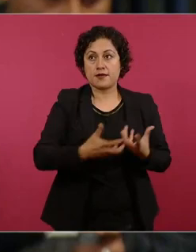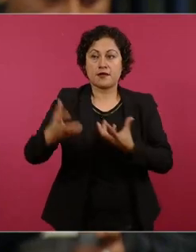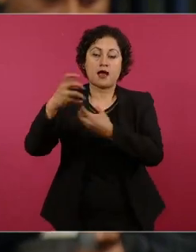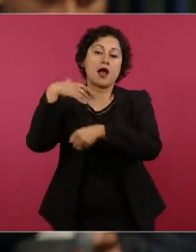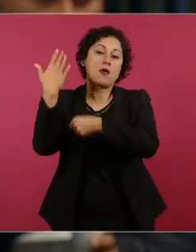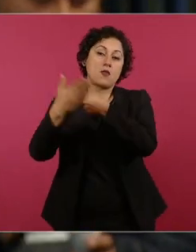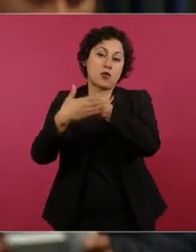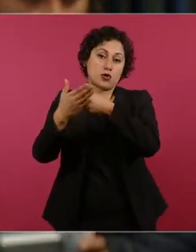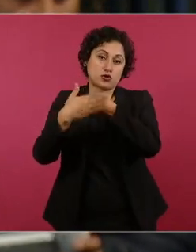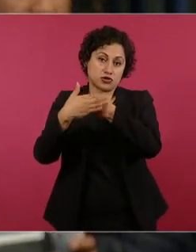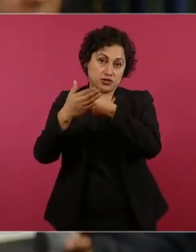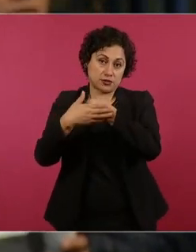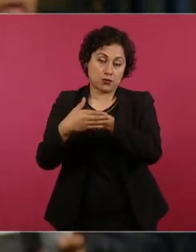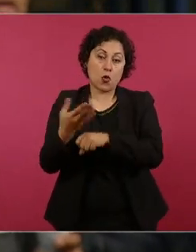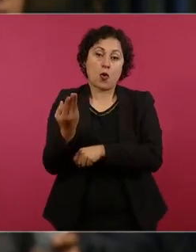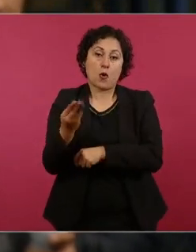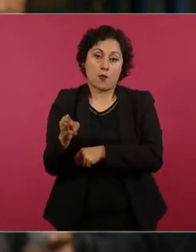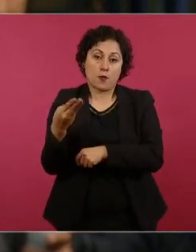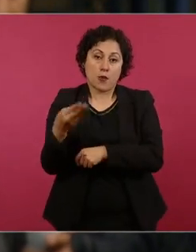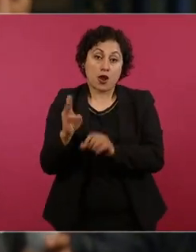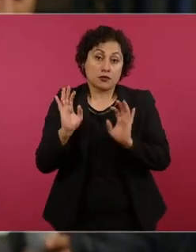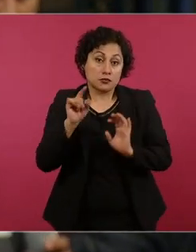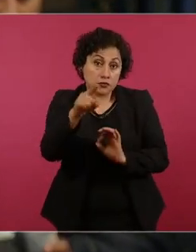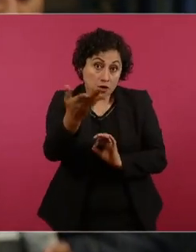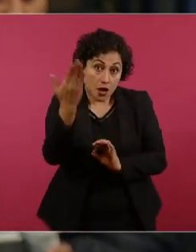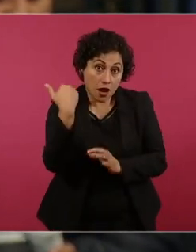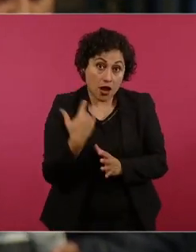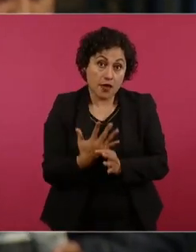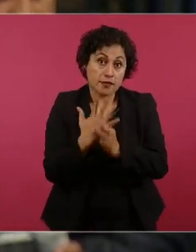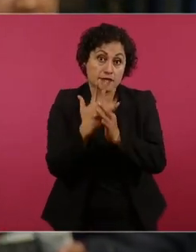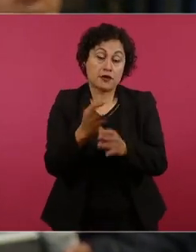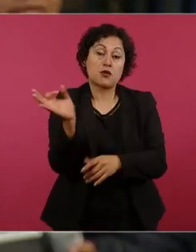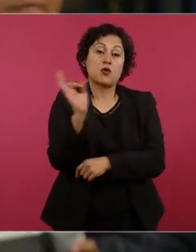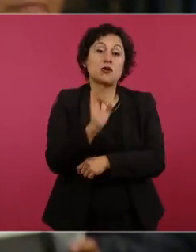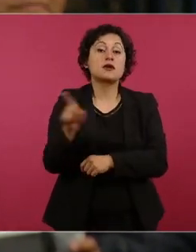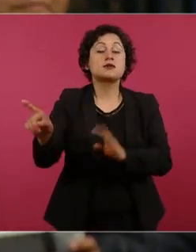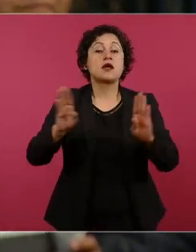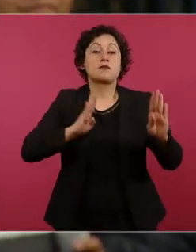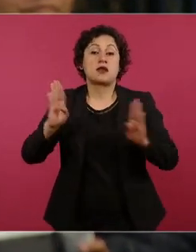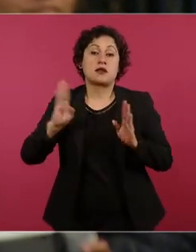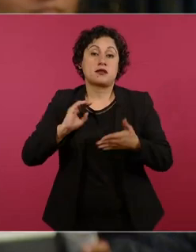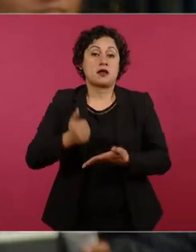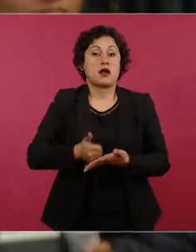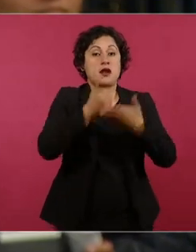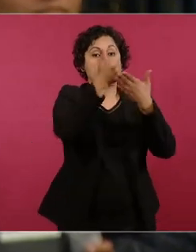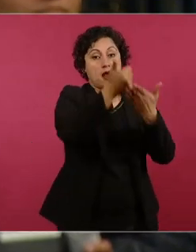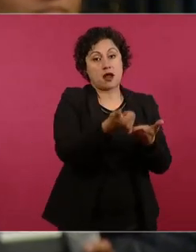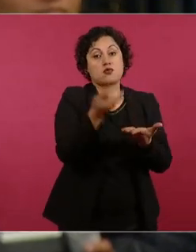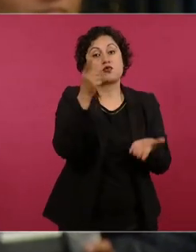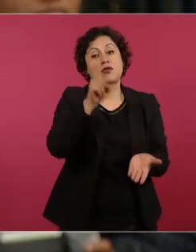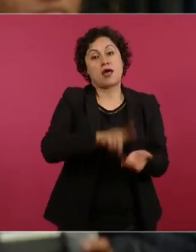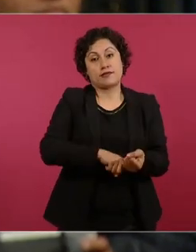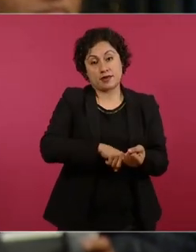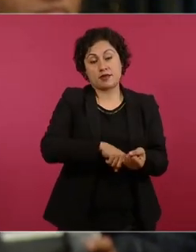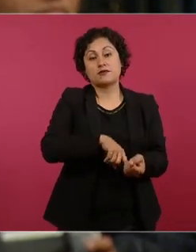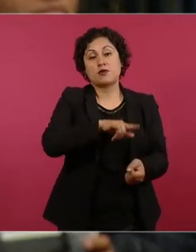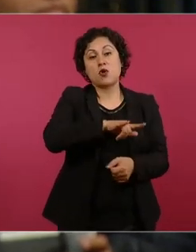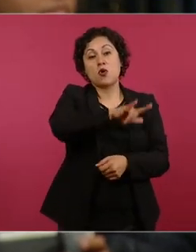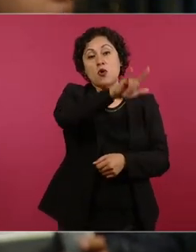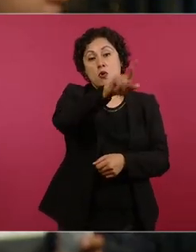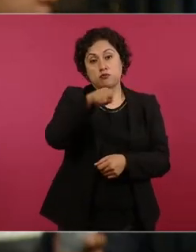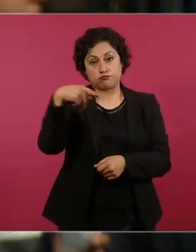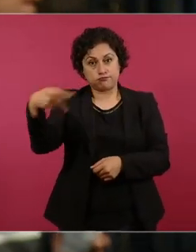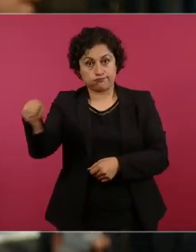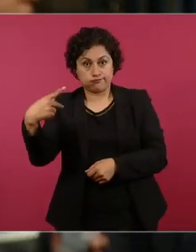pues usted sugirió que incluso sería posible trasladarlos en aviones de la fuerza aérea justamente para abaratar o bajar al piso los